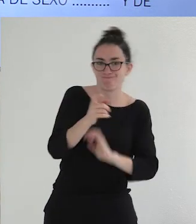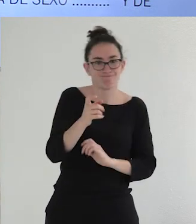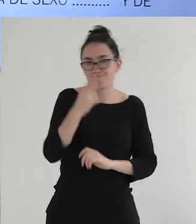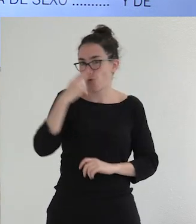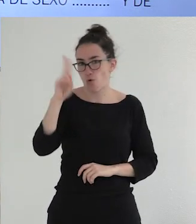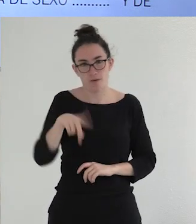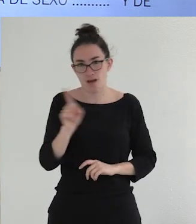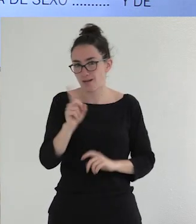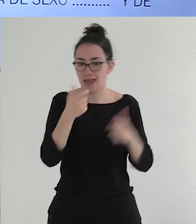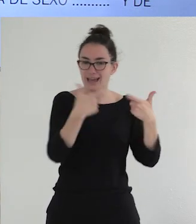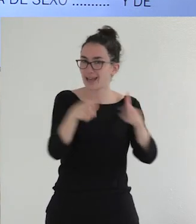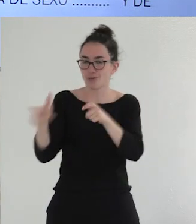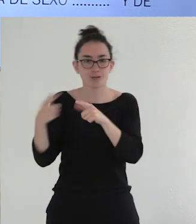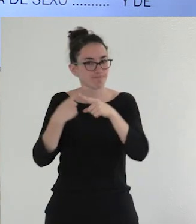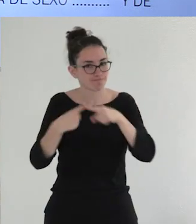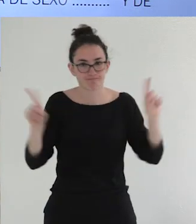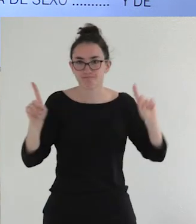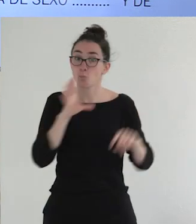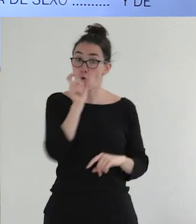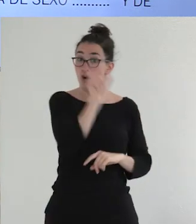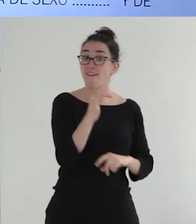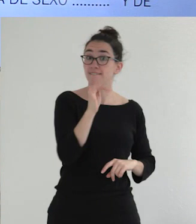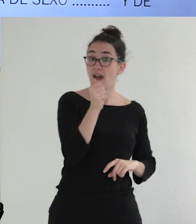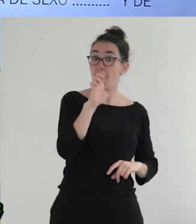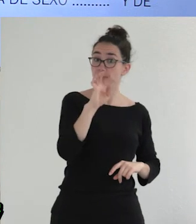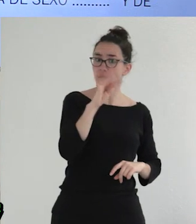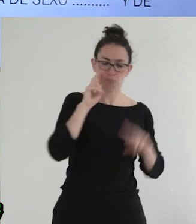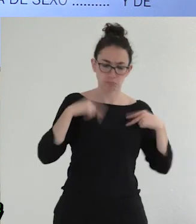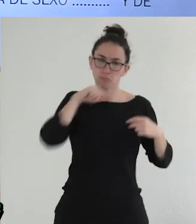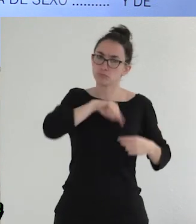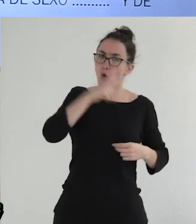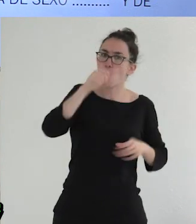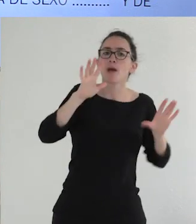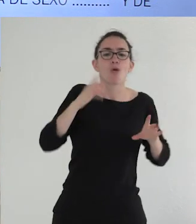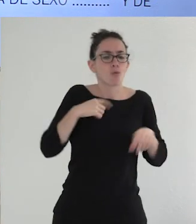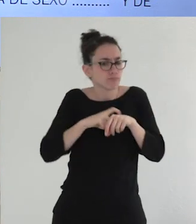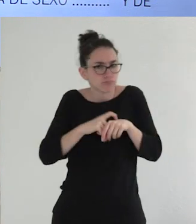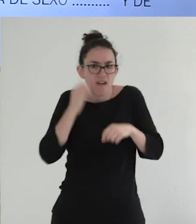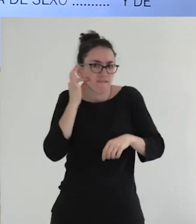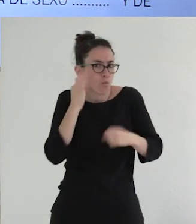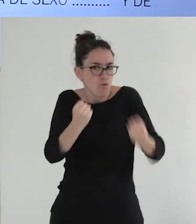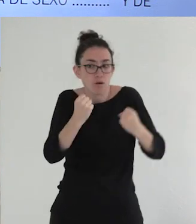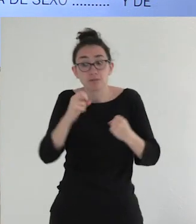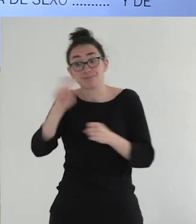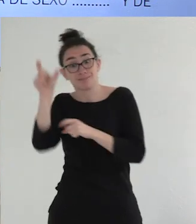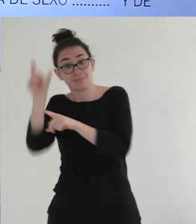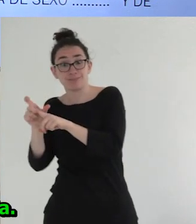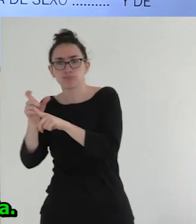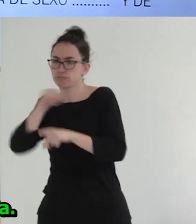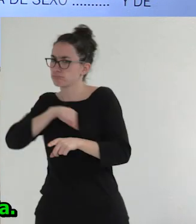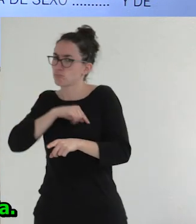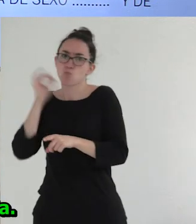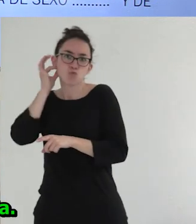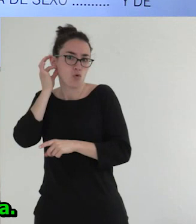categorías. ¿Por qué? Pues la principal diferencia es porque Falete se identifica como hombre, lo que pasa que es un hombre muy femenino. Viviana Fernández se identifica como mujer.